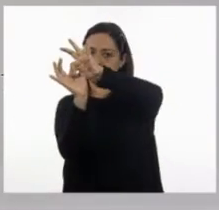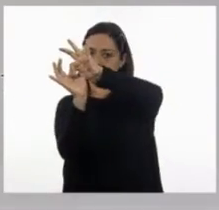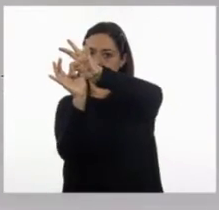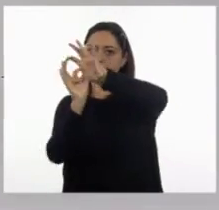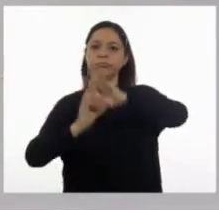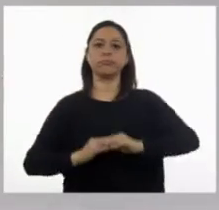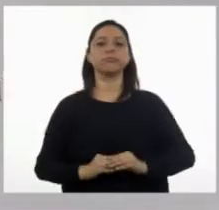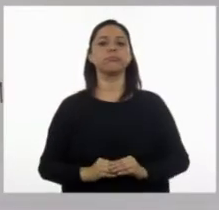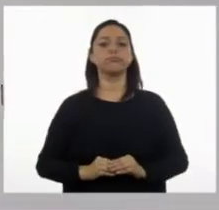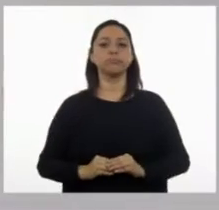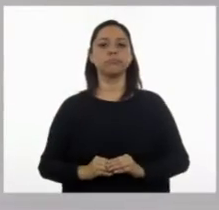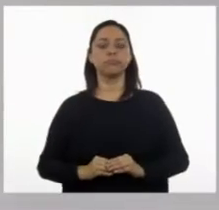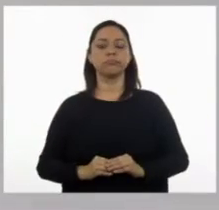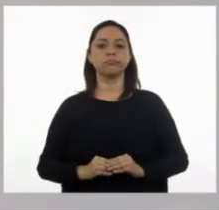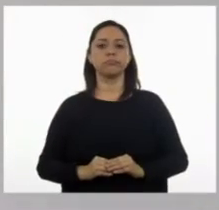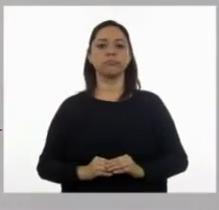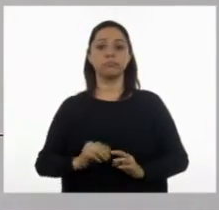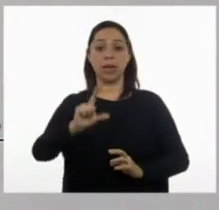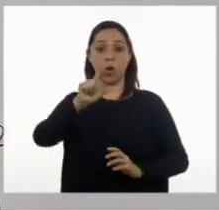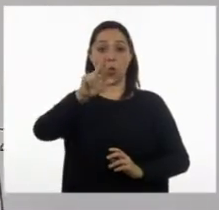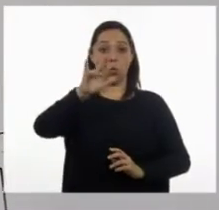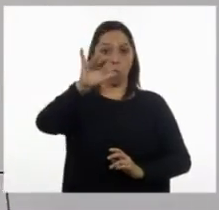Y va a estar en el lugar de Luis.